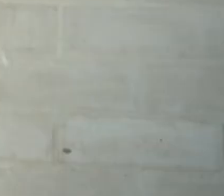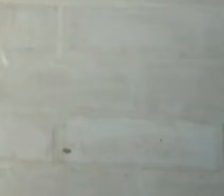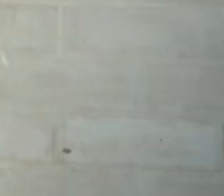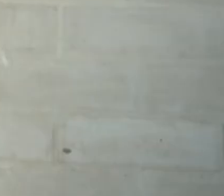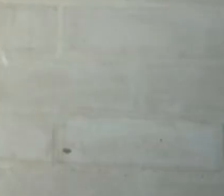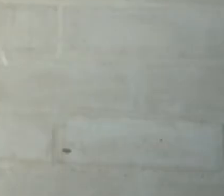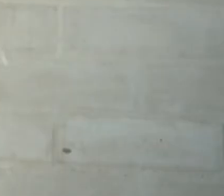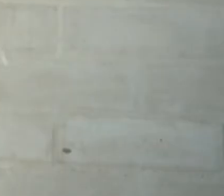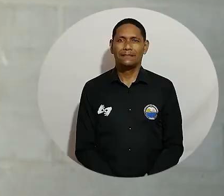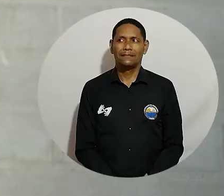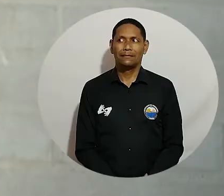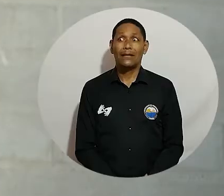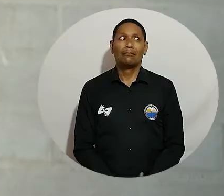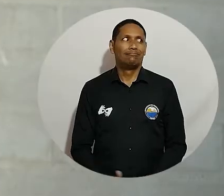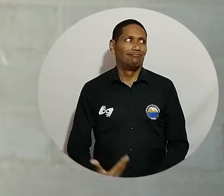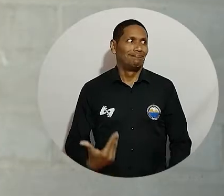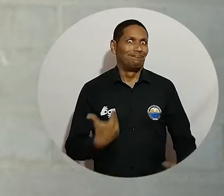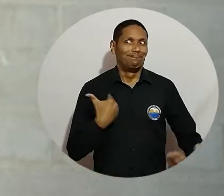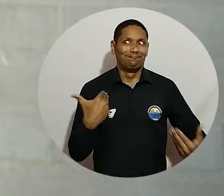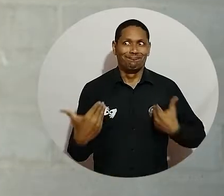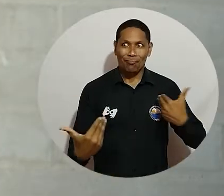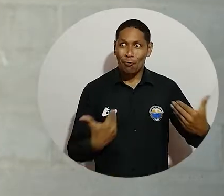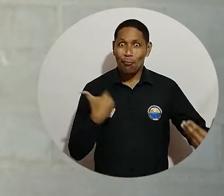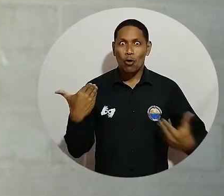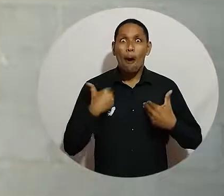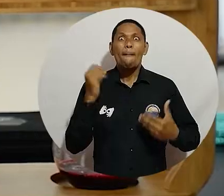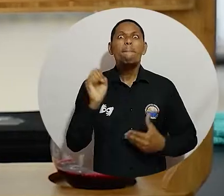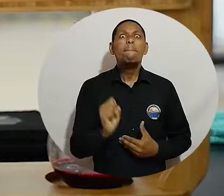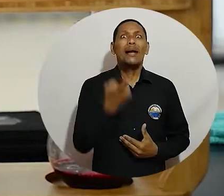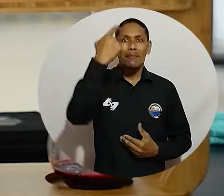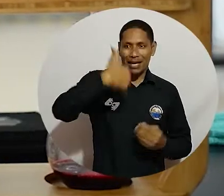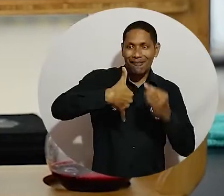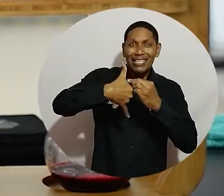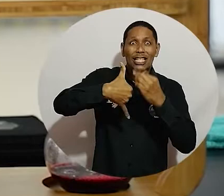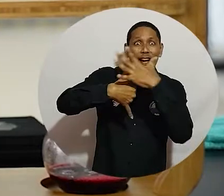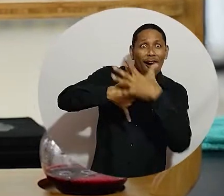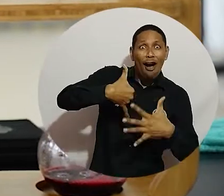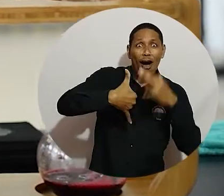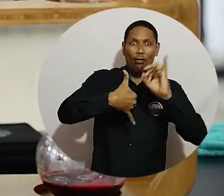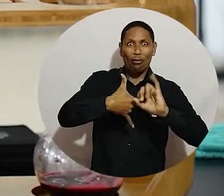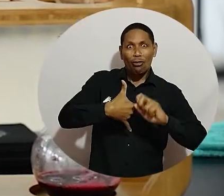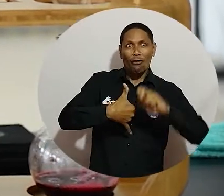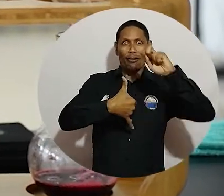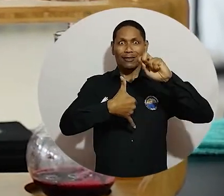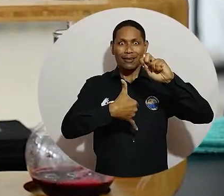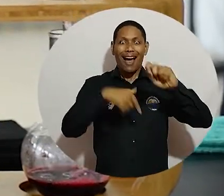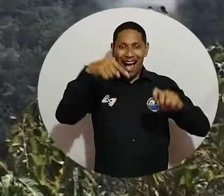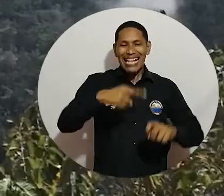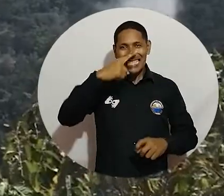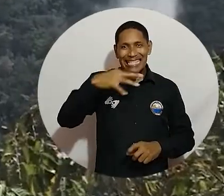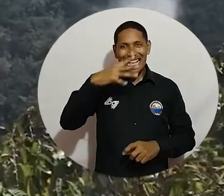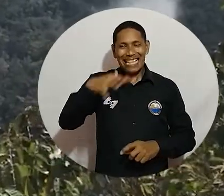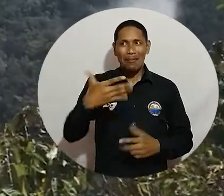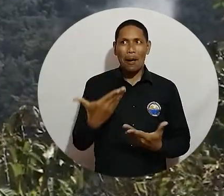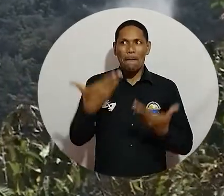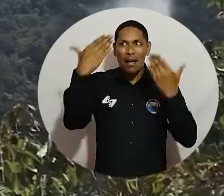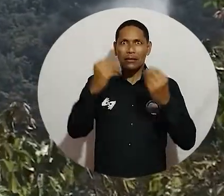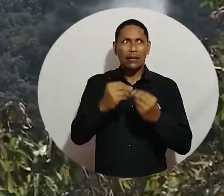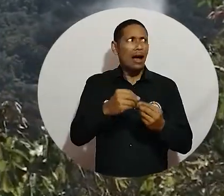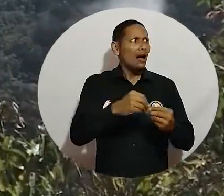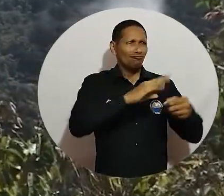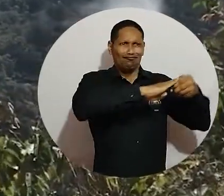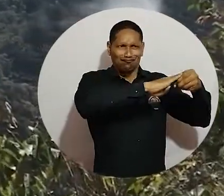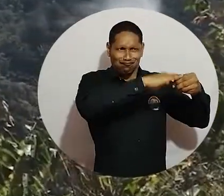Venimos súper contentos con este primer regional en la zona norte, y qué bueno que haya sido acá en esta parte de Santa Marta, donde tenemos tanto café, la Sierra Nevada,